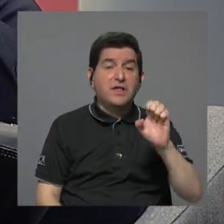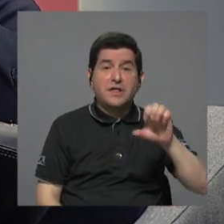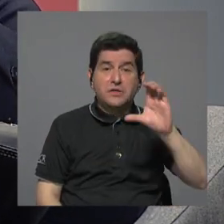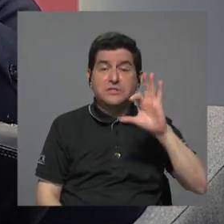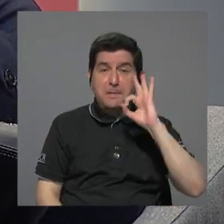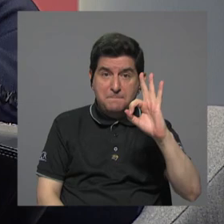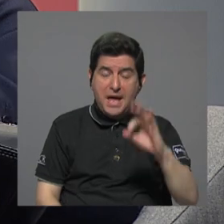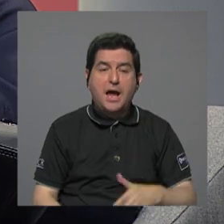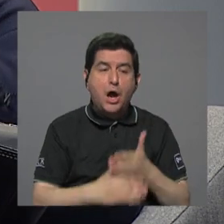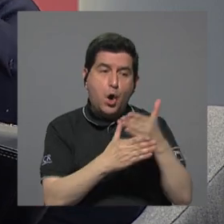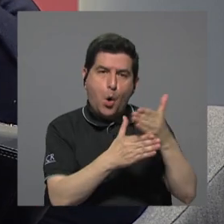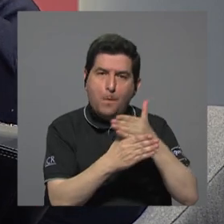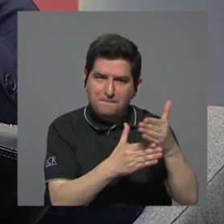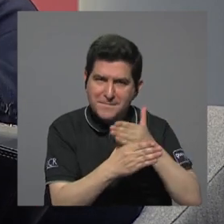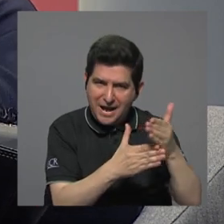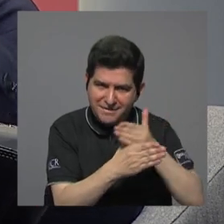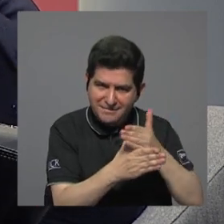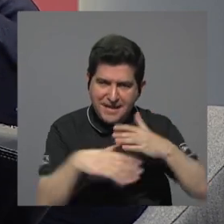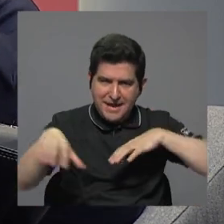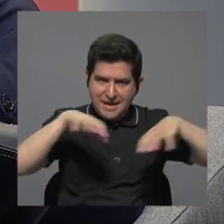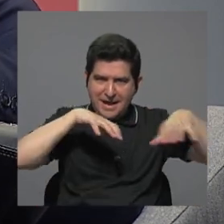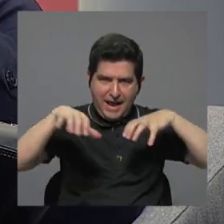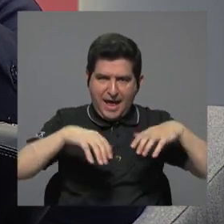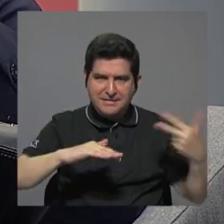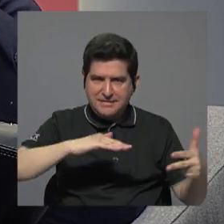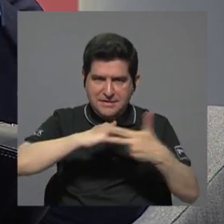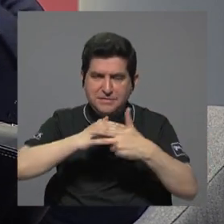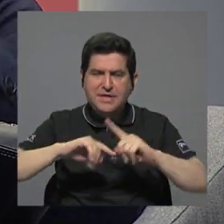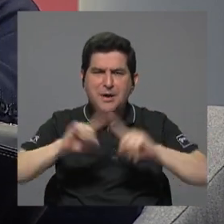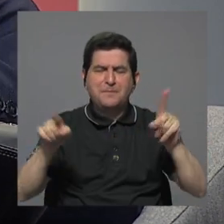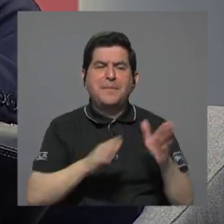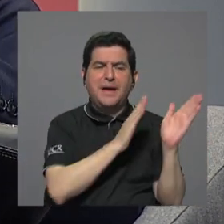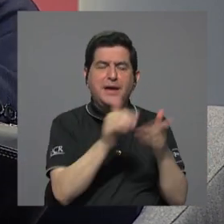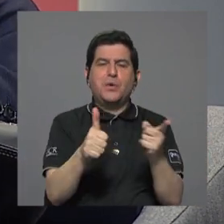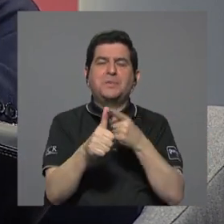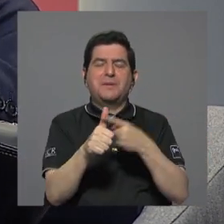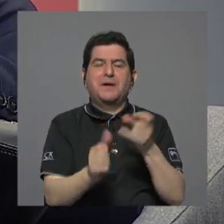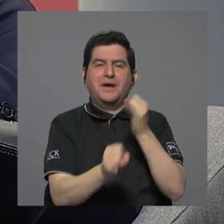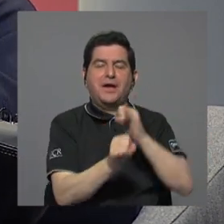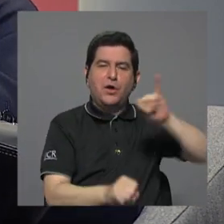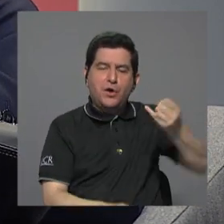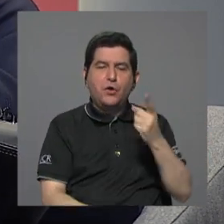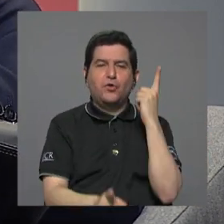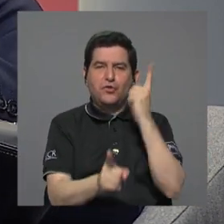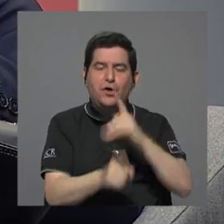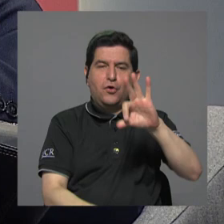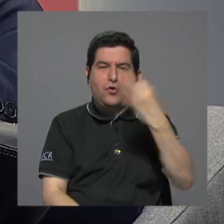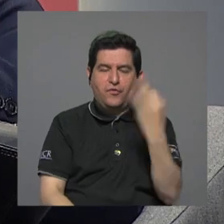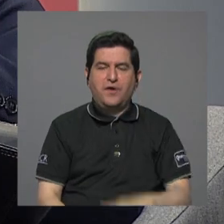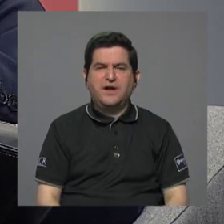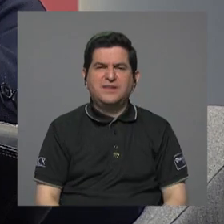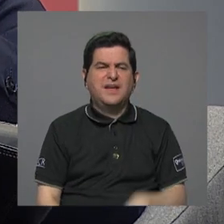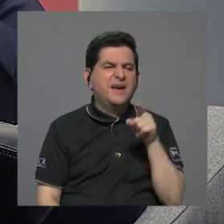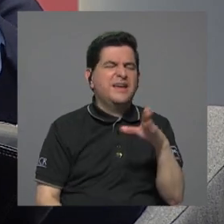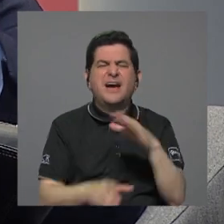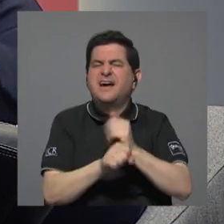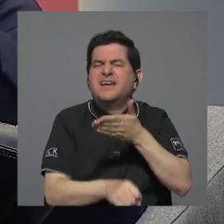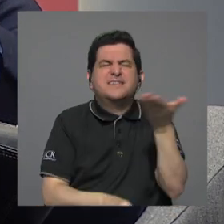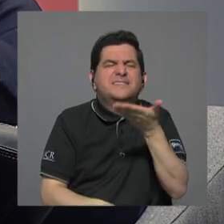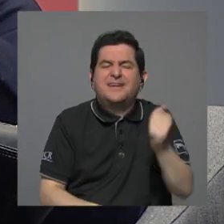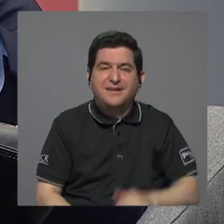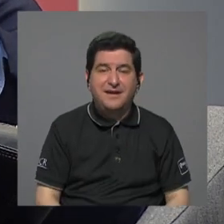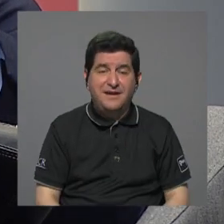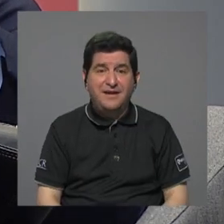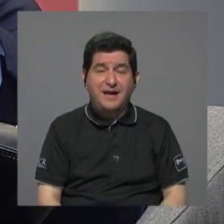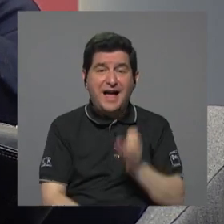de compartir un poco la actividad portuaria pero usted tiene que preparar primero a Javdeba correctamente ¿qué fue lo que le hicieron a Javdeba? ¿por qué la mataron? a